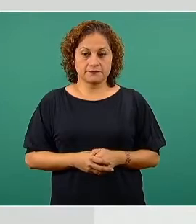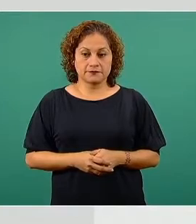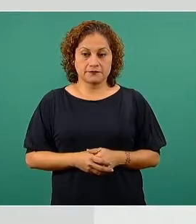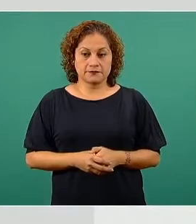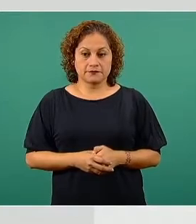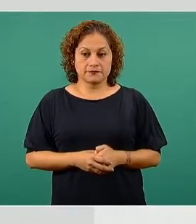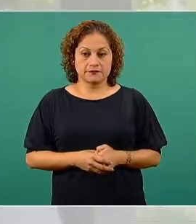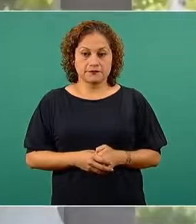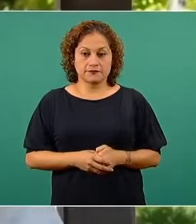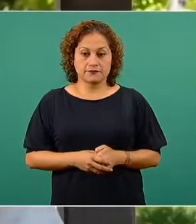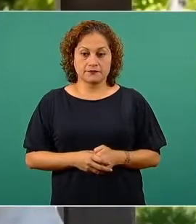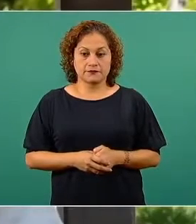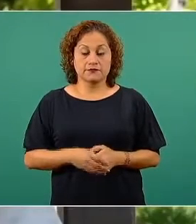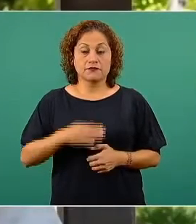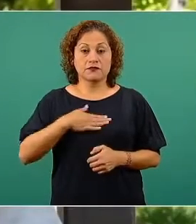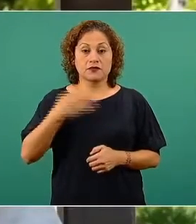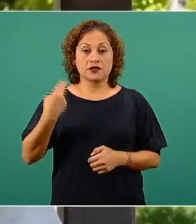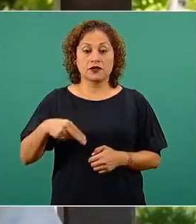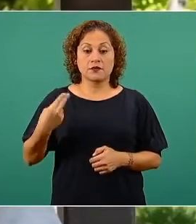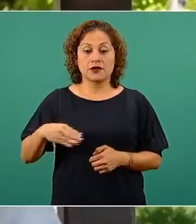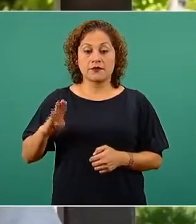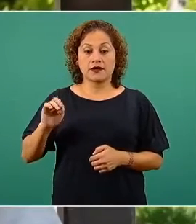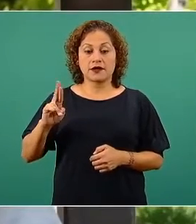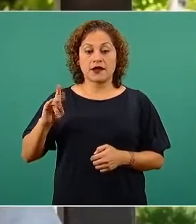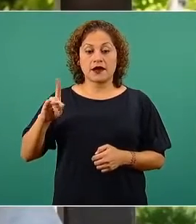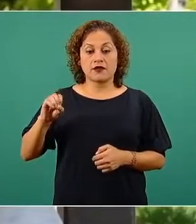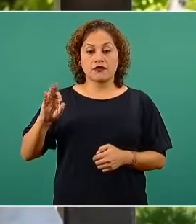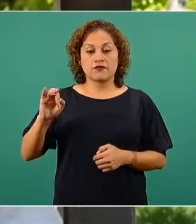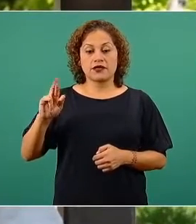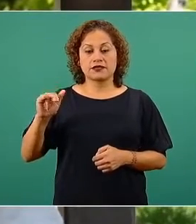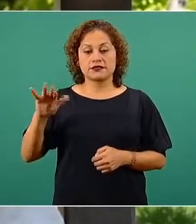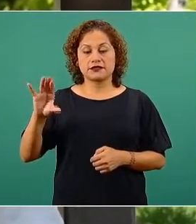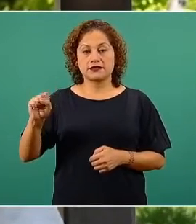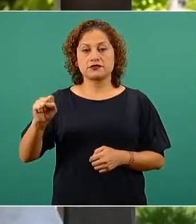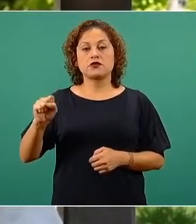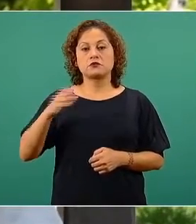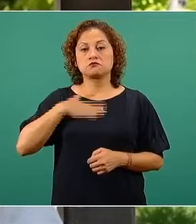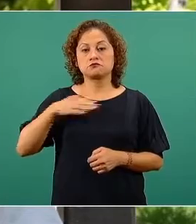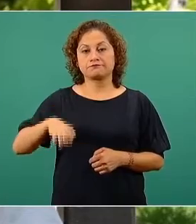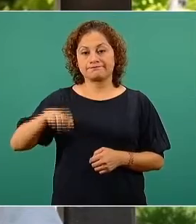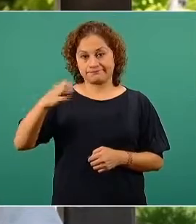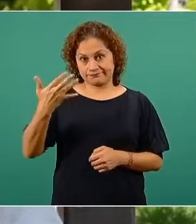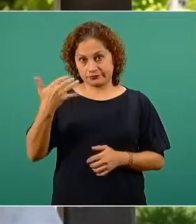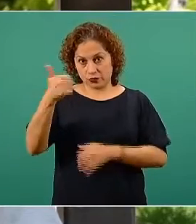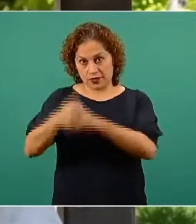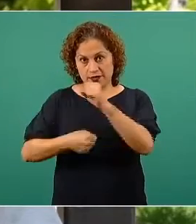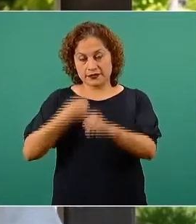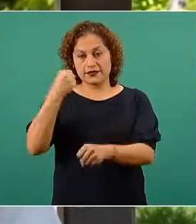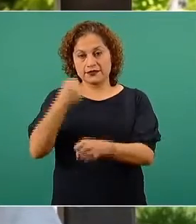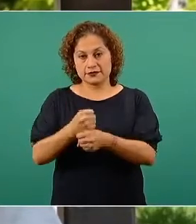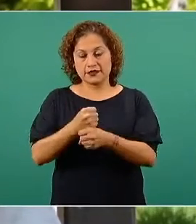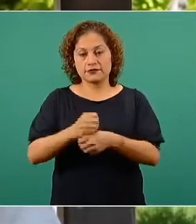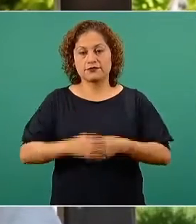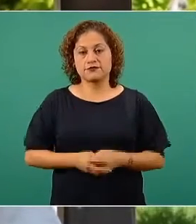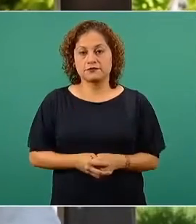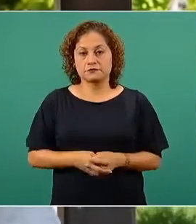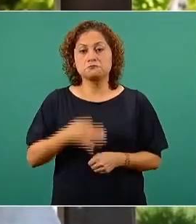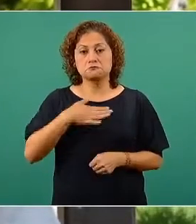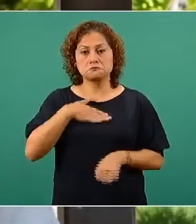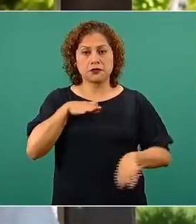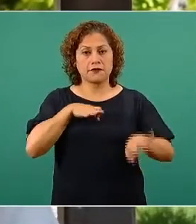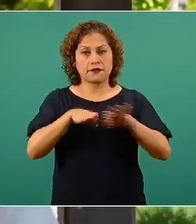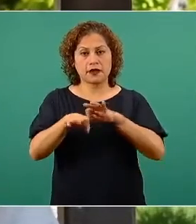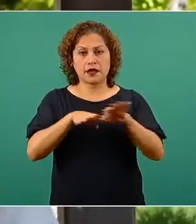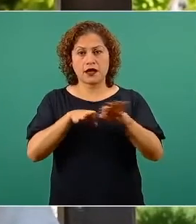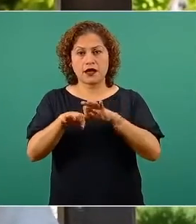Mi nombre es Bernardo Francisco Canseco Mendoza. Tengo la edad de 56 años y me dedico